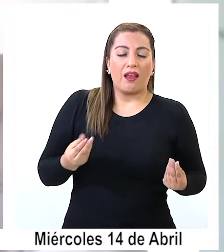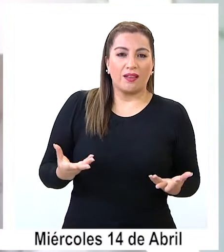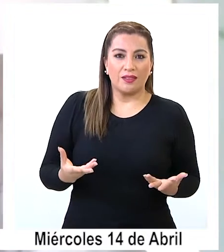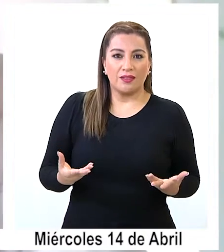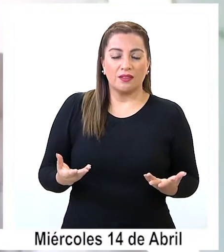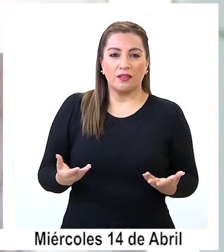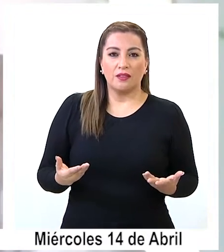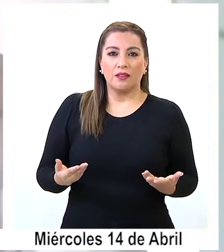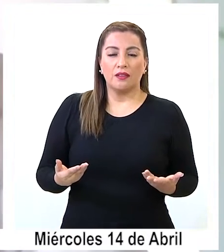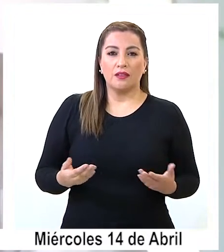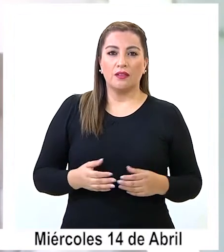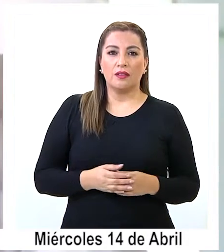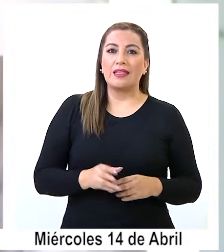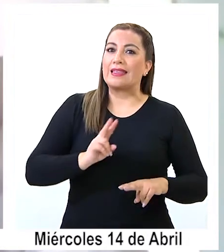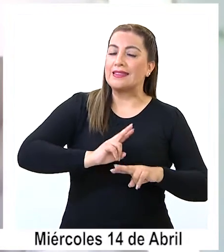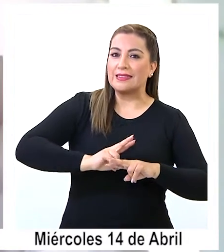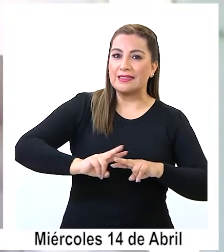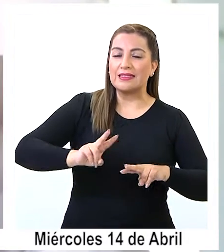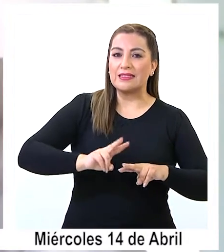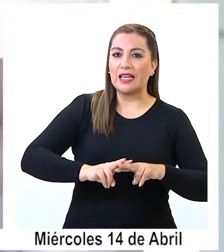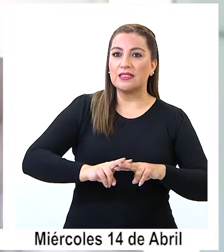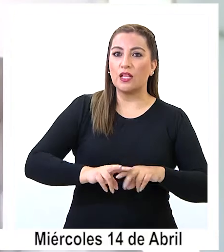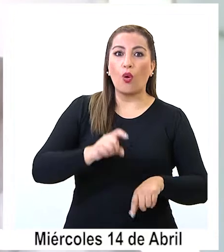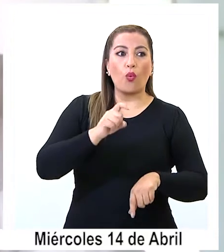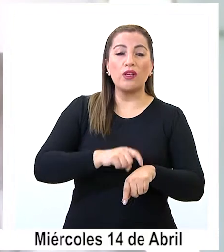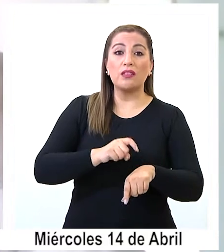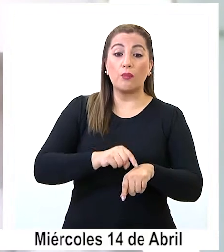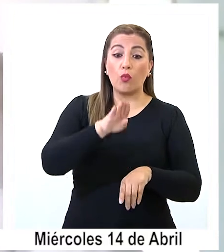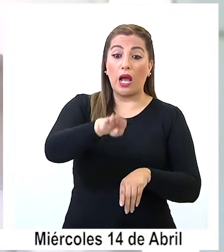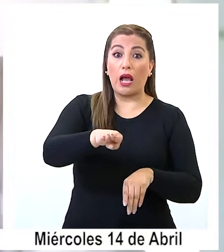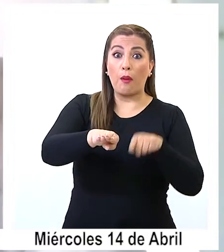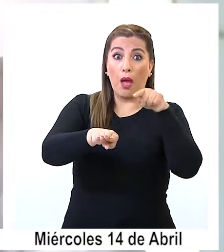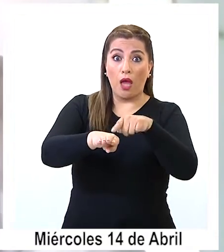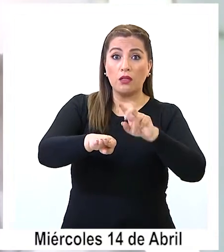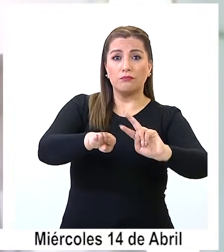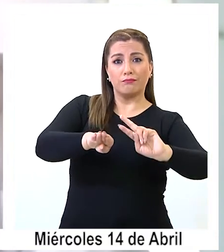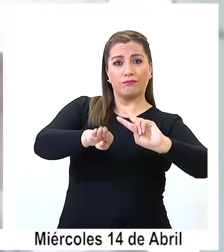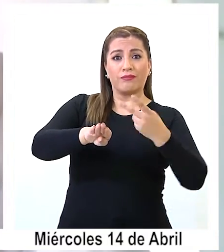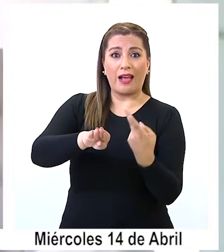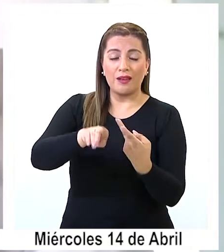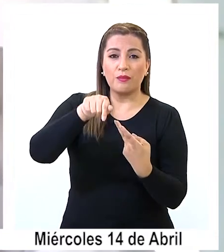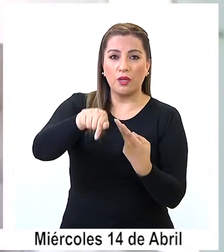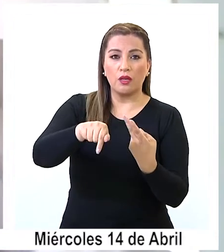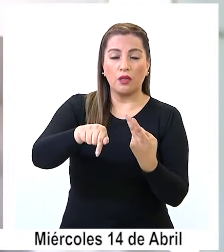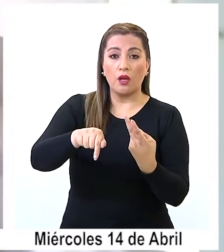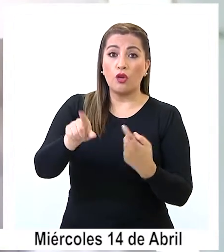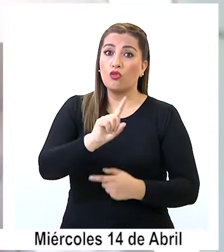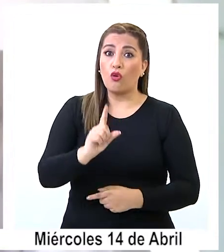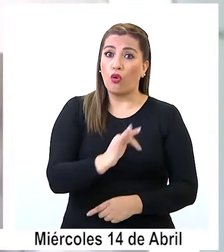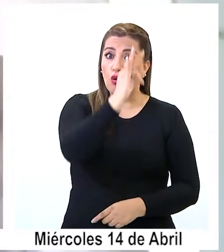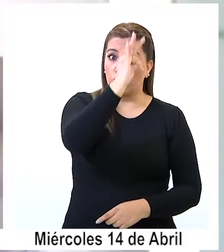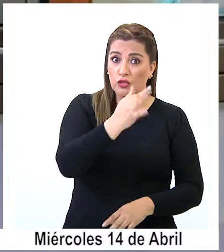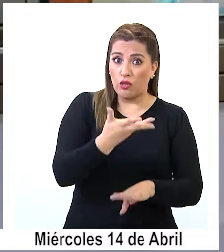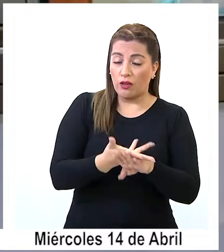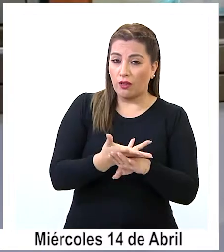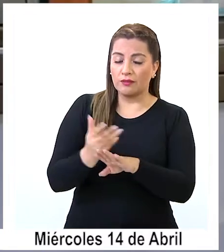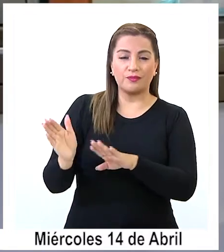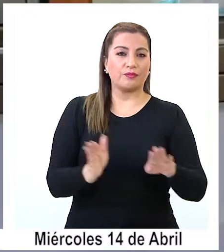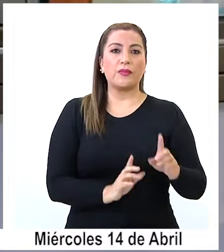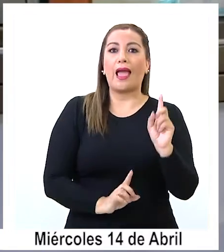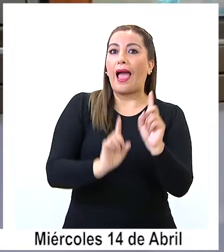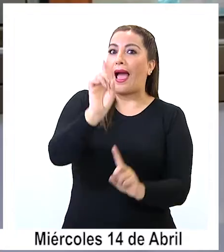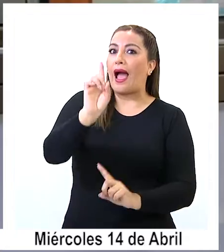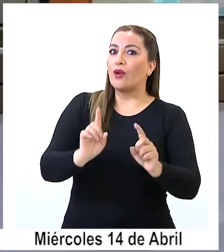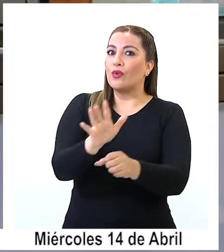responde a la capacidad que se genera en el momento por reconvertirlo en la cama y no necesariamente con el personal disponible. En